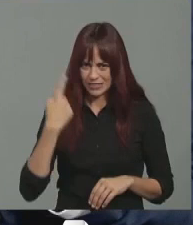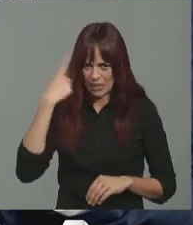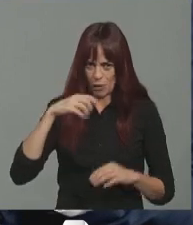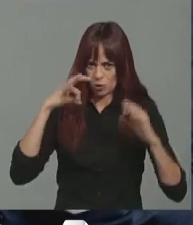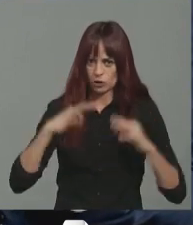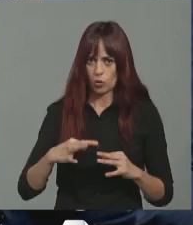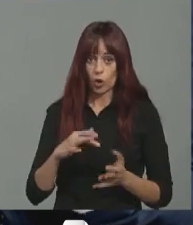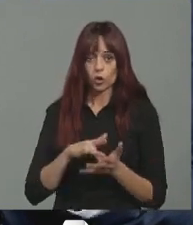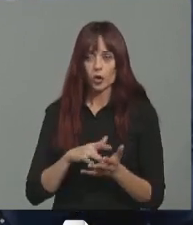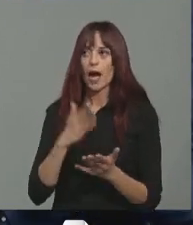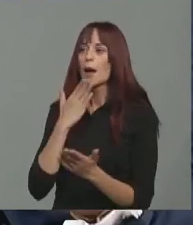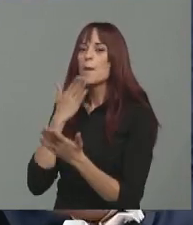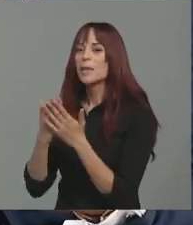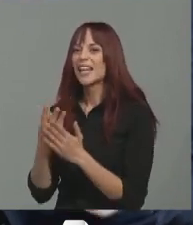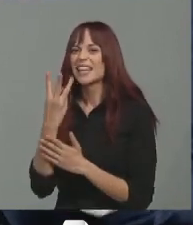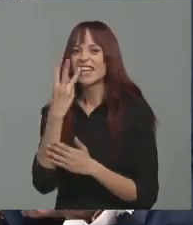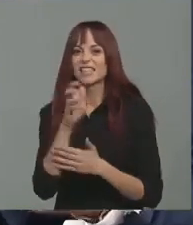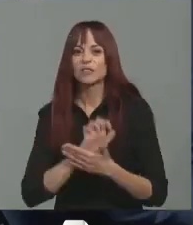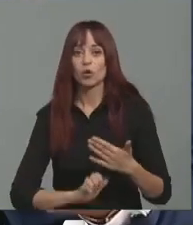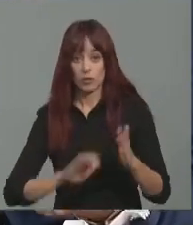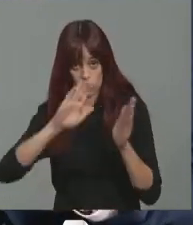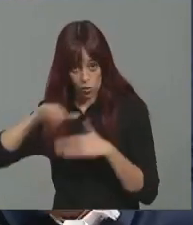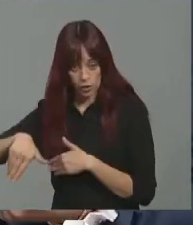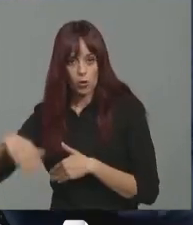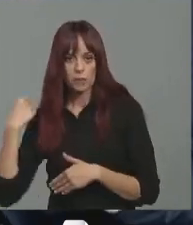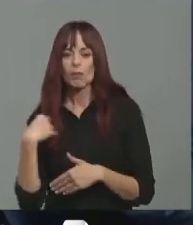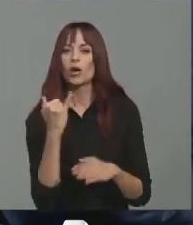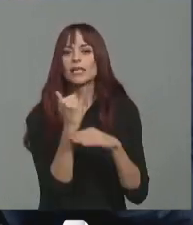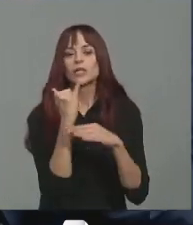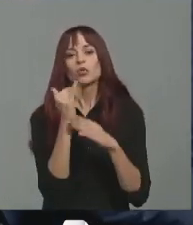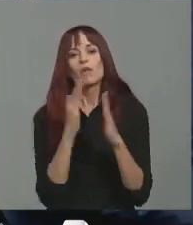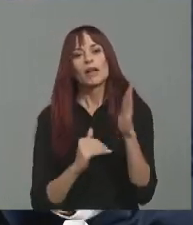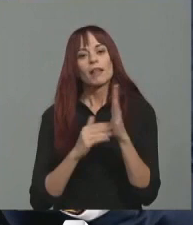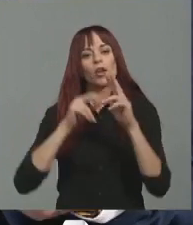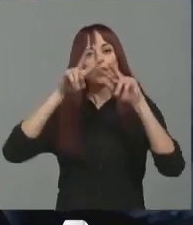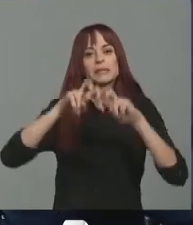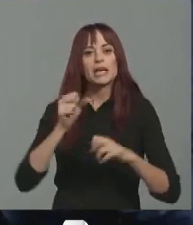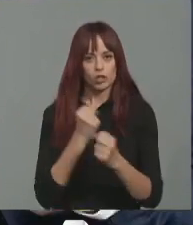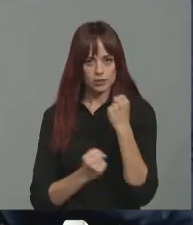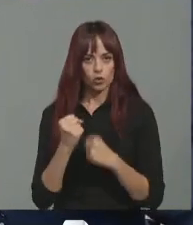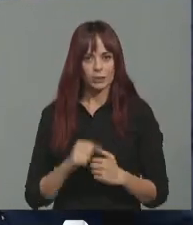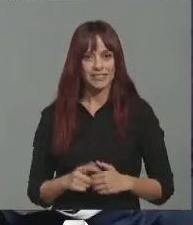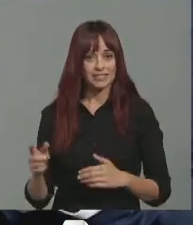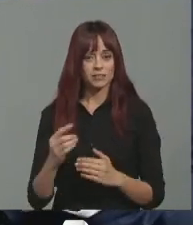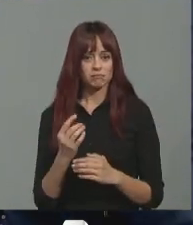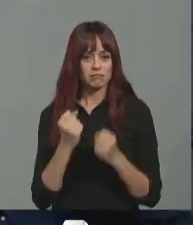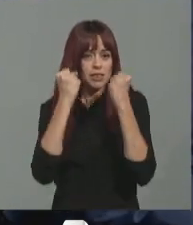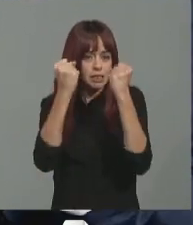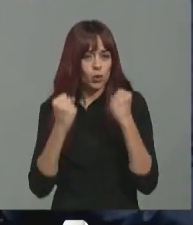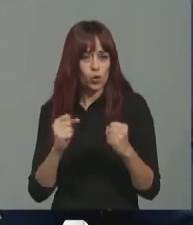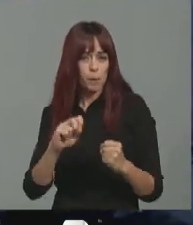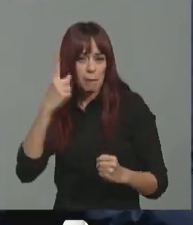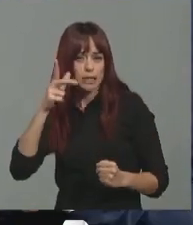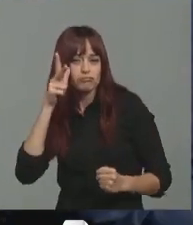que esto ocurría así, hemos encargado hasta tres informes. El último del IBIE, que es el IBIE Instituto Valenciano de Investigaciones Económicas, la institución más prestigiosa del